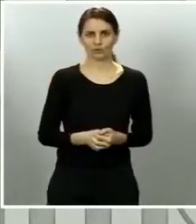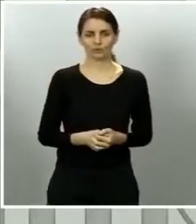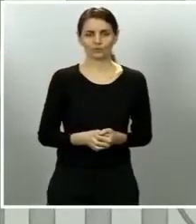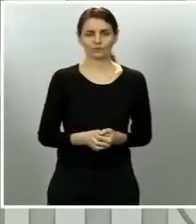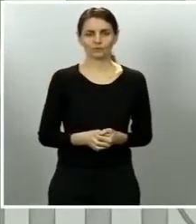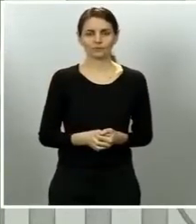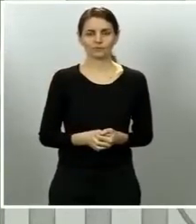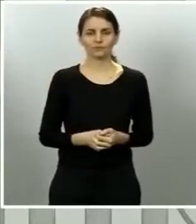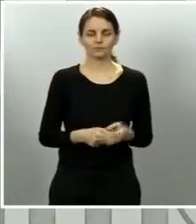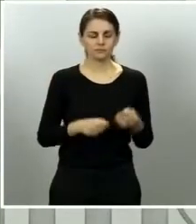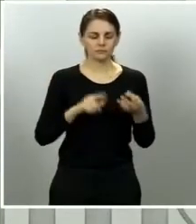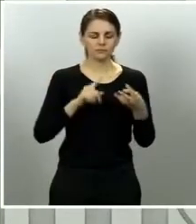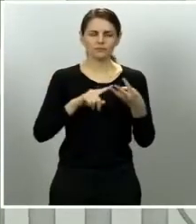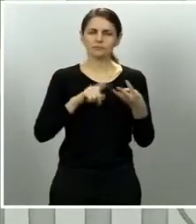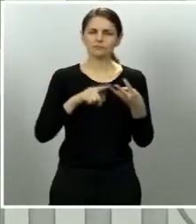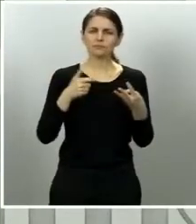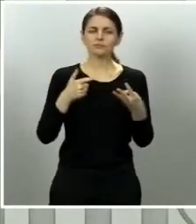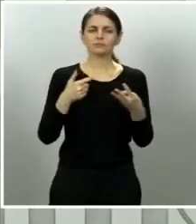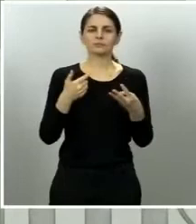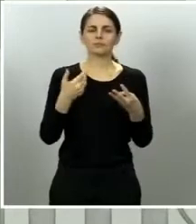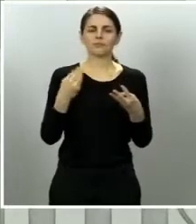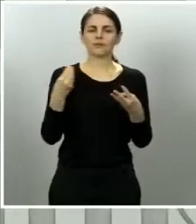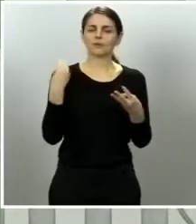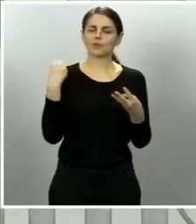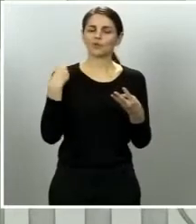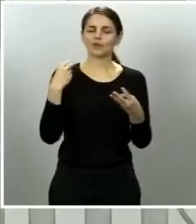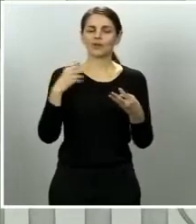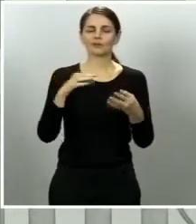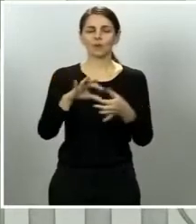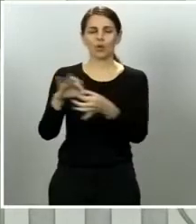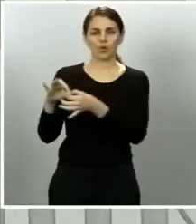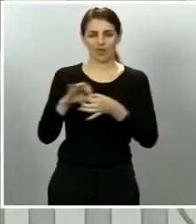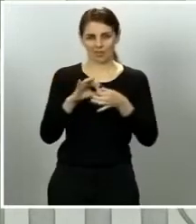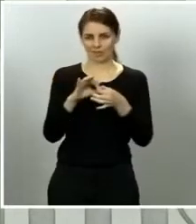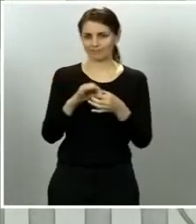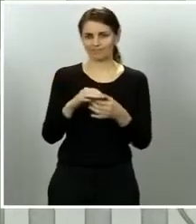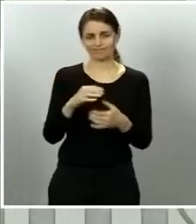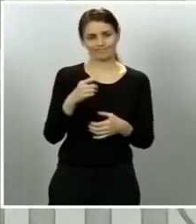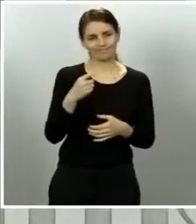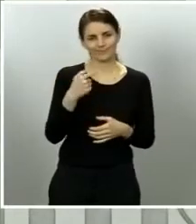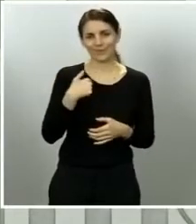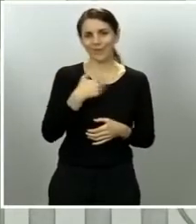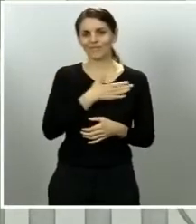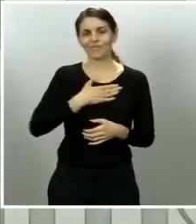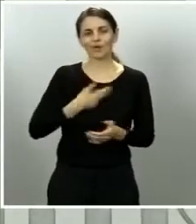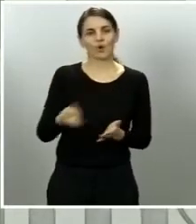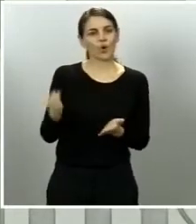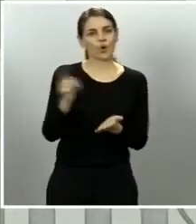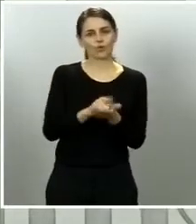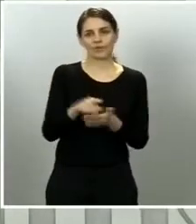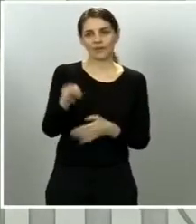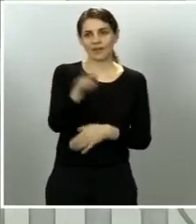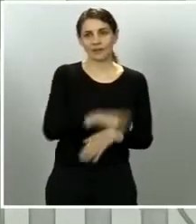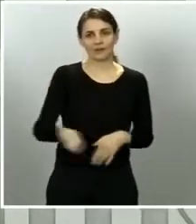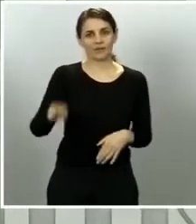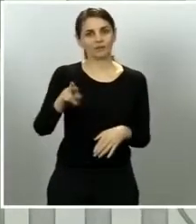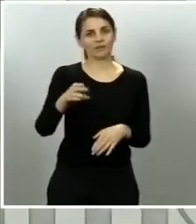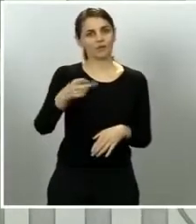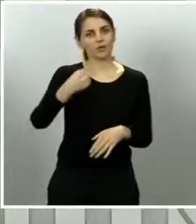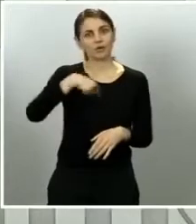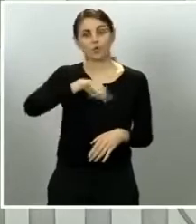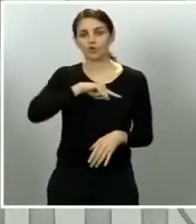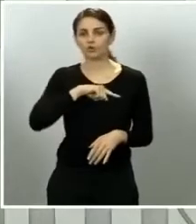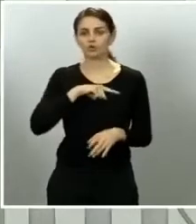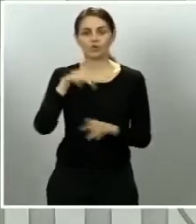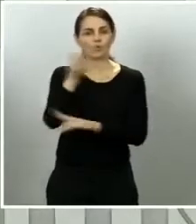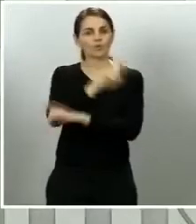respecto a la unidad pues nosotros vamos a seguir empeñados en buscar la unidad yo quiero insistir una vez más en que es fundamental la unidad el adversario es común